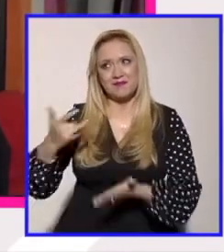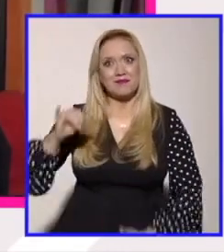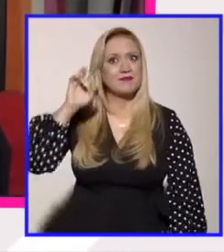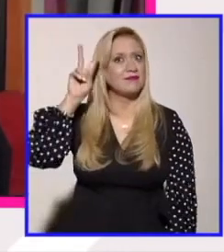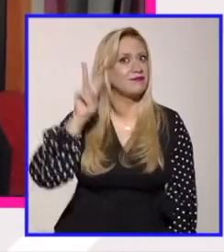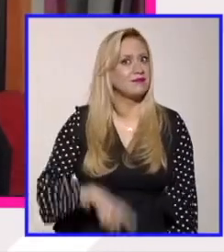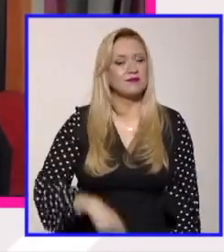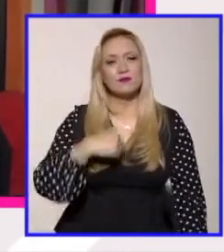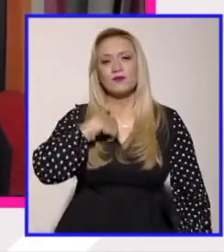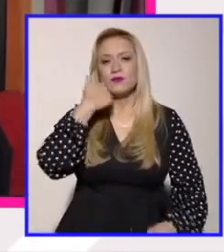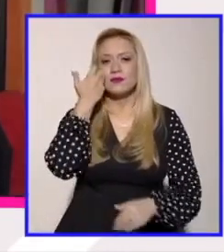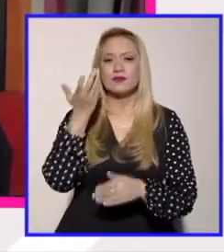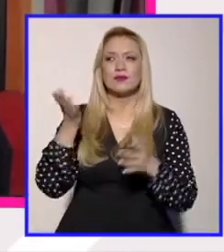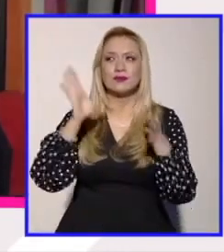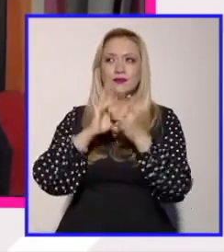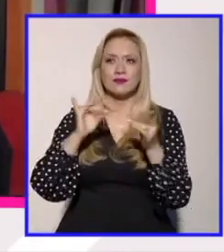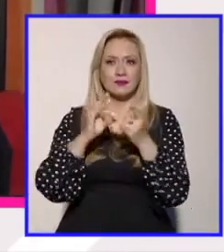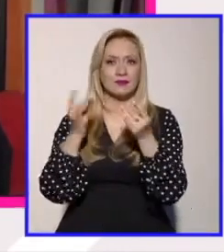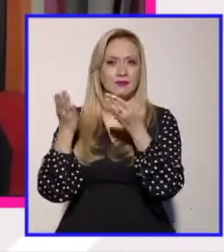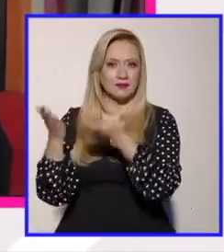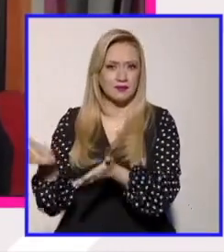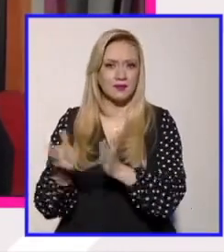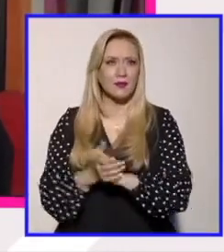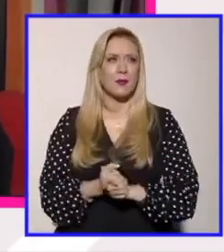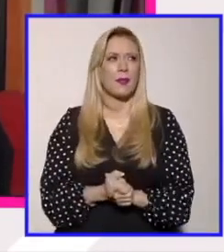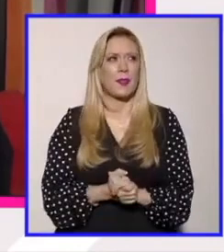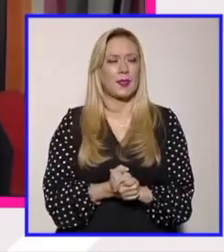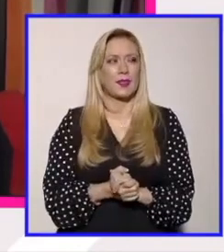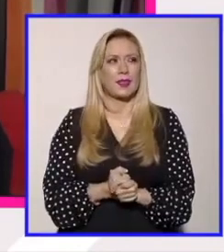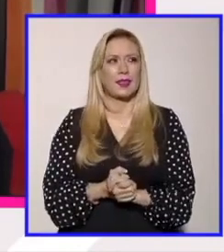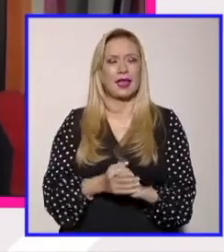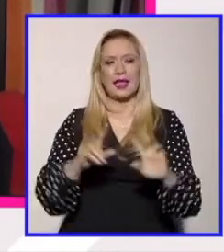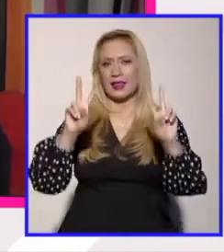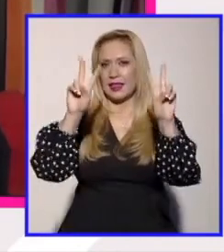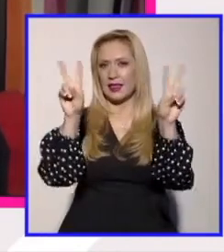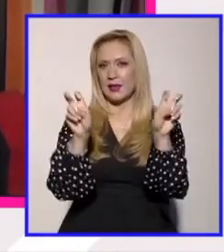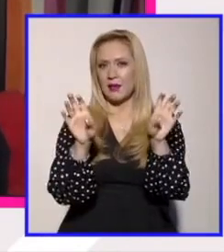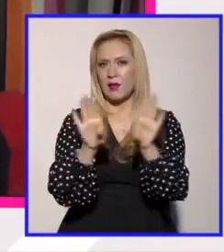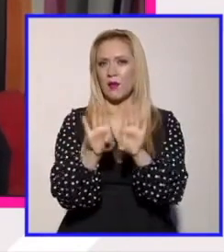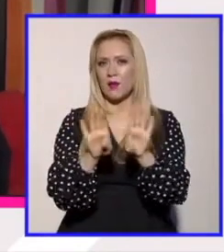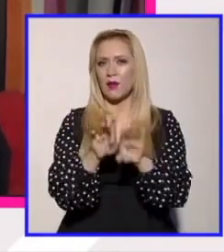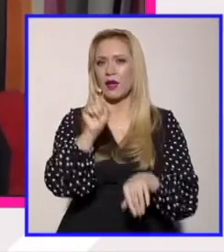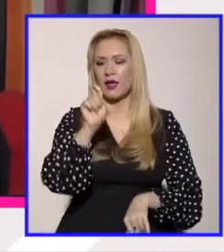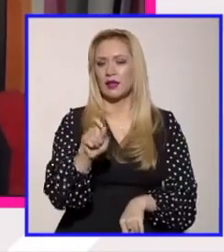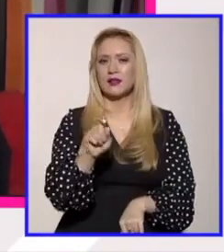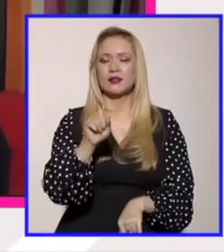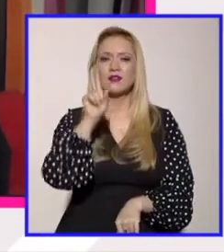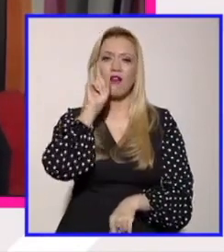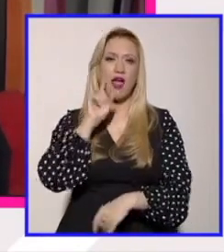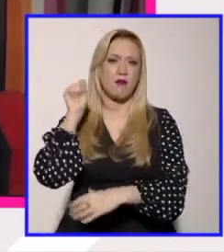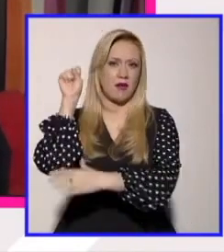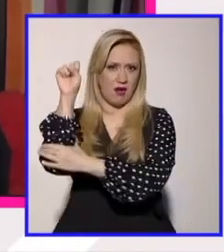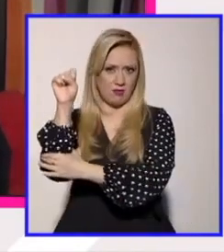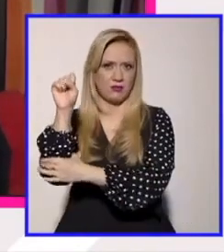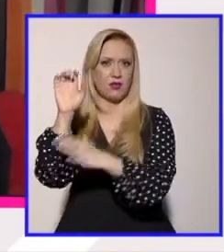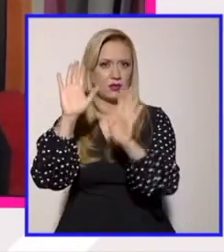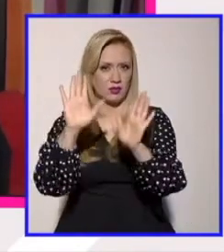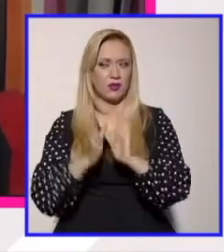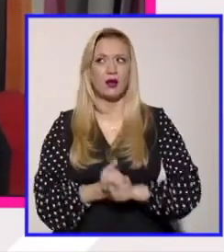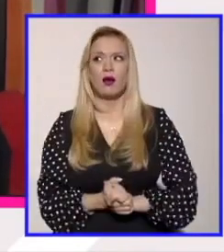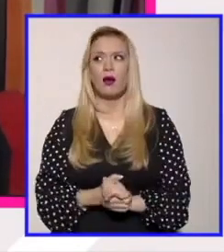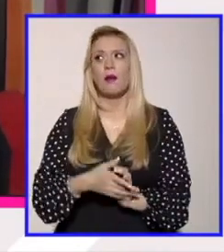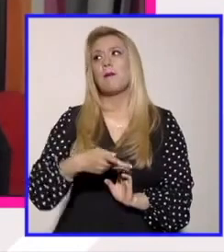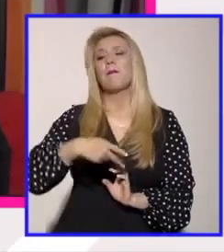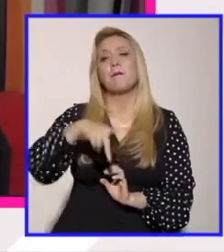empezar contigo para como montar el tema, digamos, desde los feminismos, pero evidentemente el